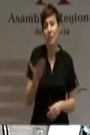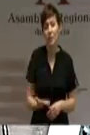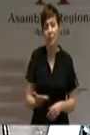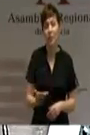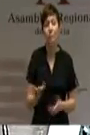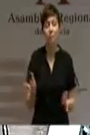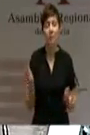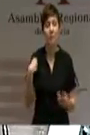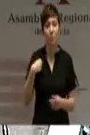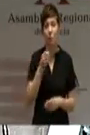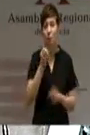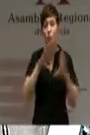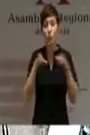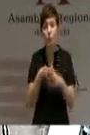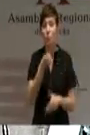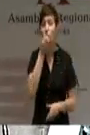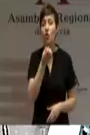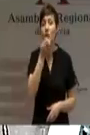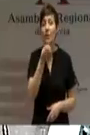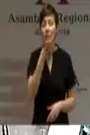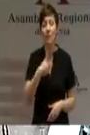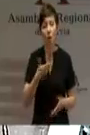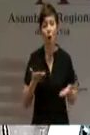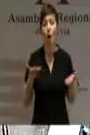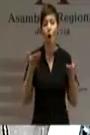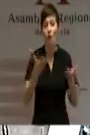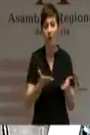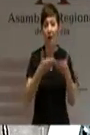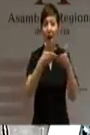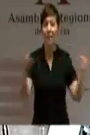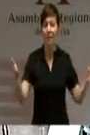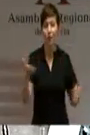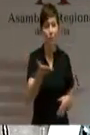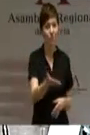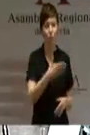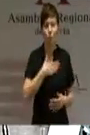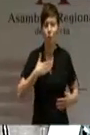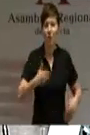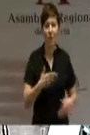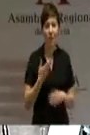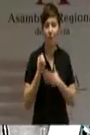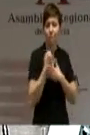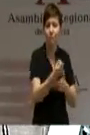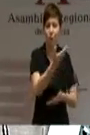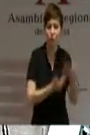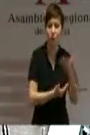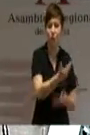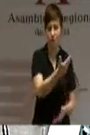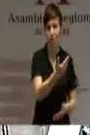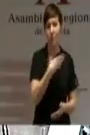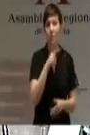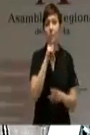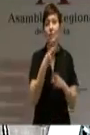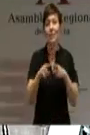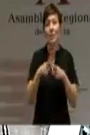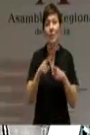el Partido Socialista le ofrece también su mano tendida en todos aquellos asuntos que podamos llegar a acuerdos y que sirvan